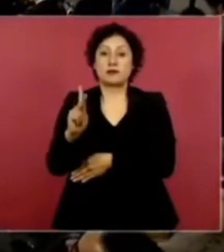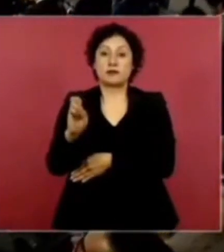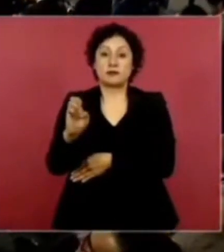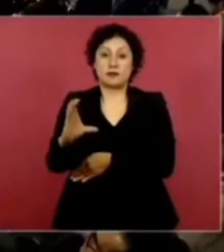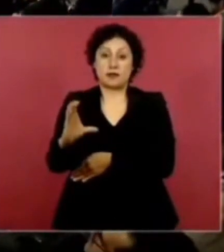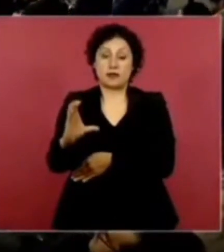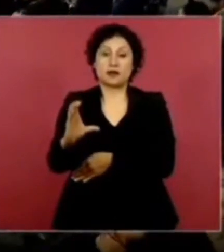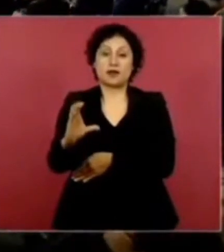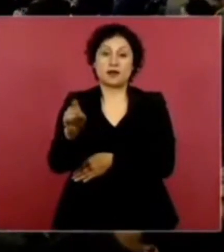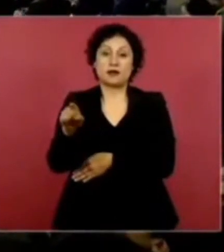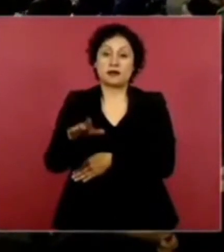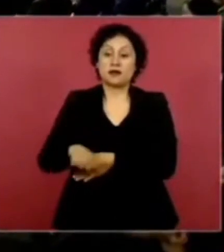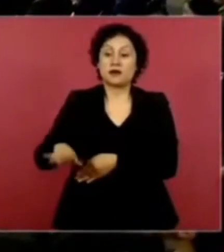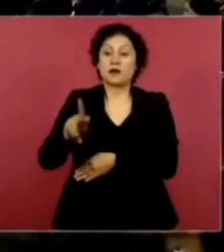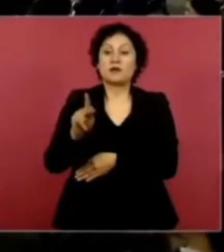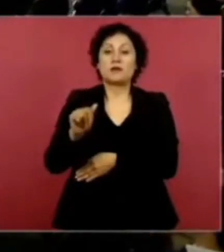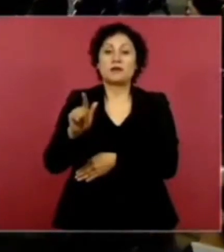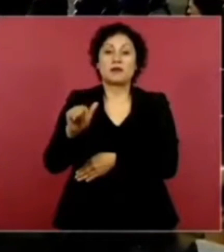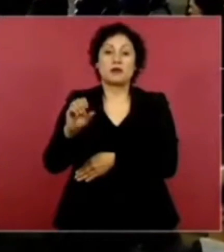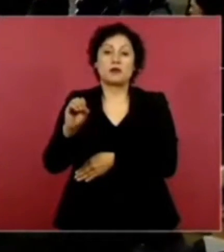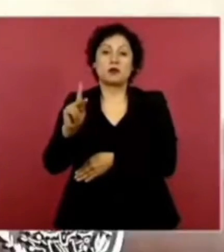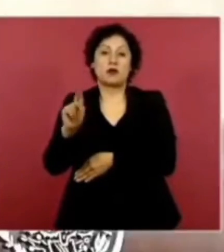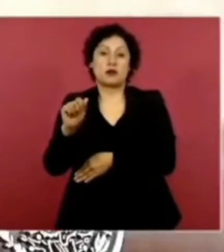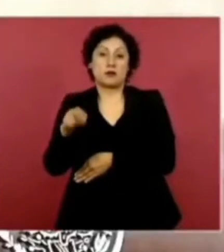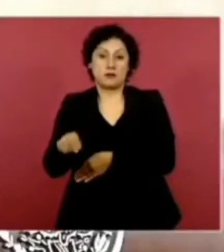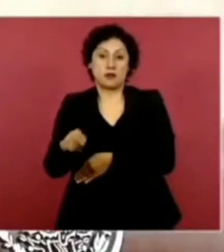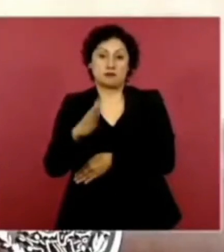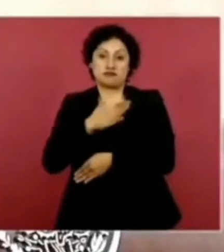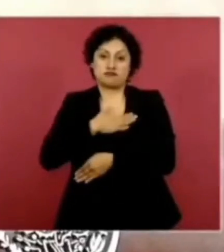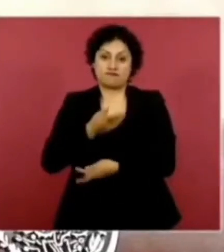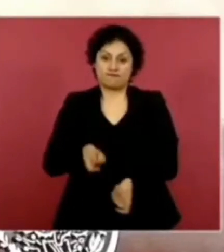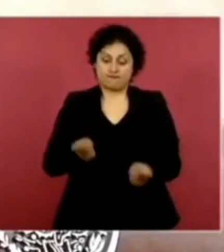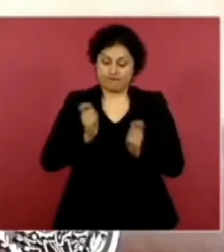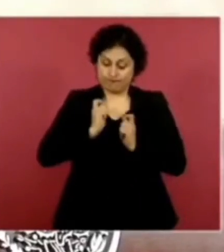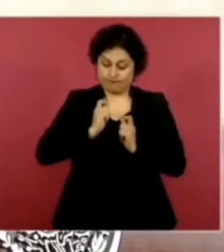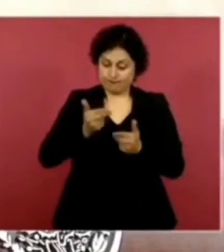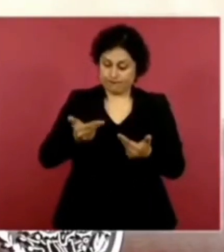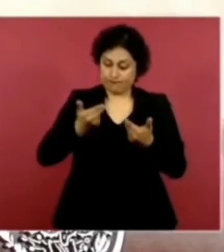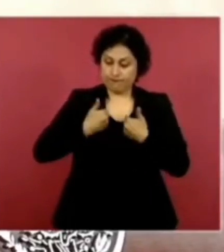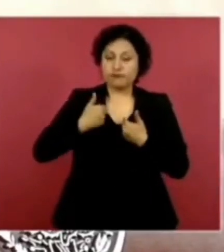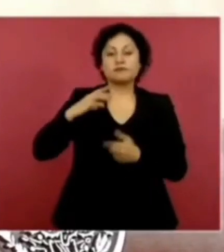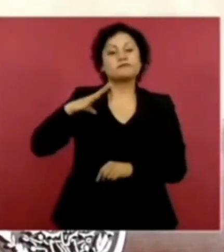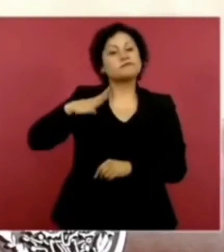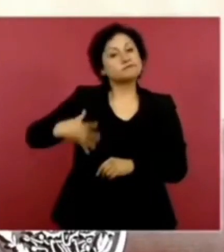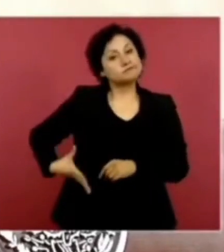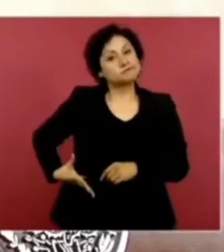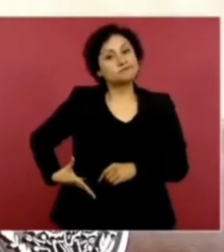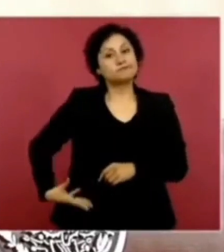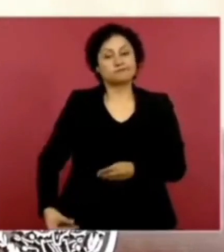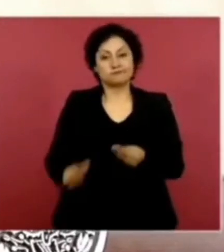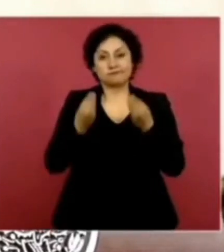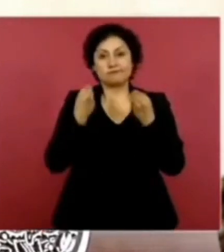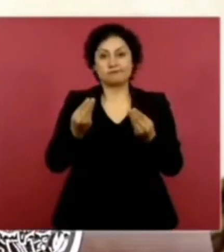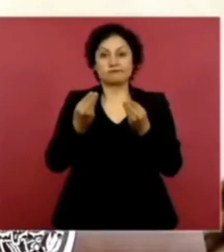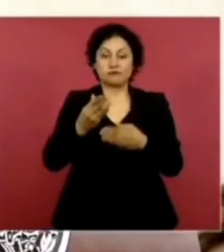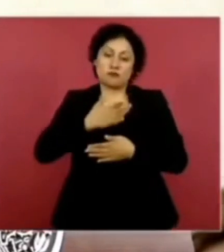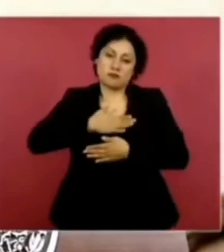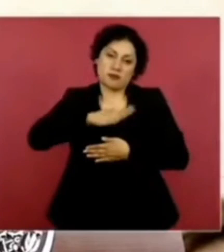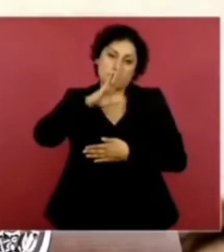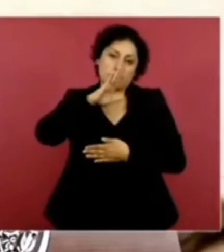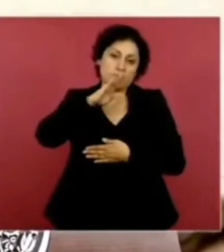de la Cuenca del Papaloapan, con mucho orgullo. Y mi madre, tabasqueña,